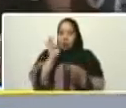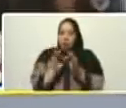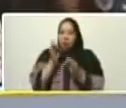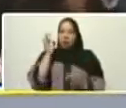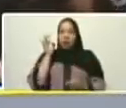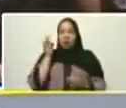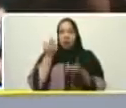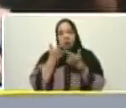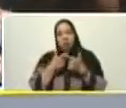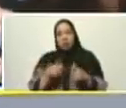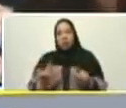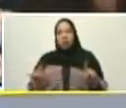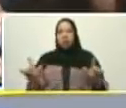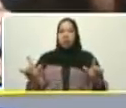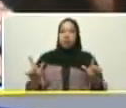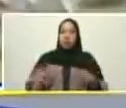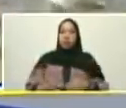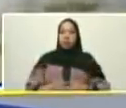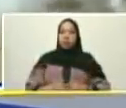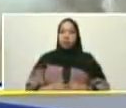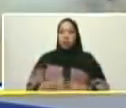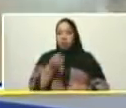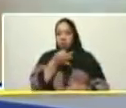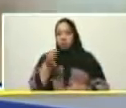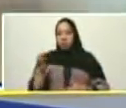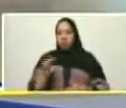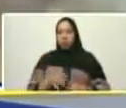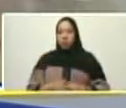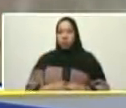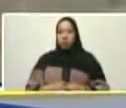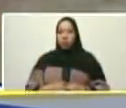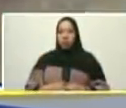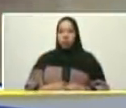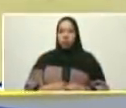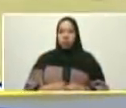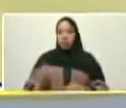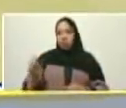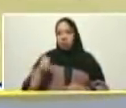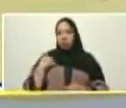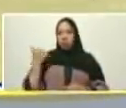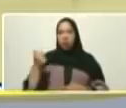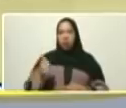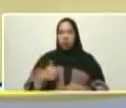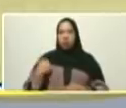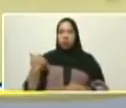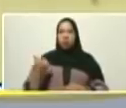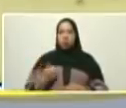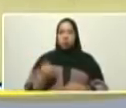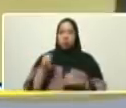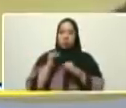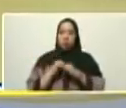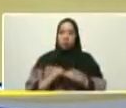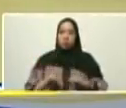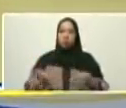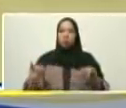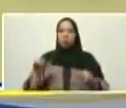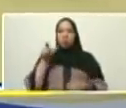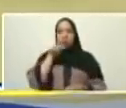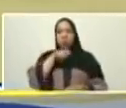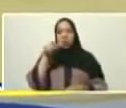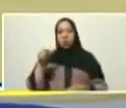y liberó a Sudamérica definitivamente de cualquier posibilidad de